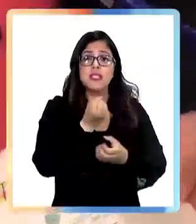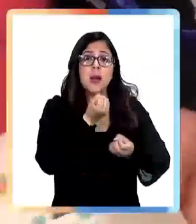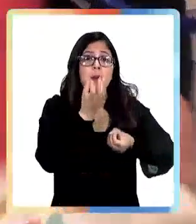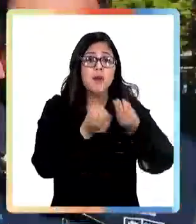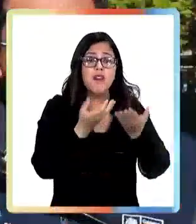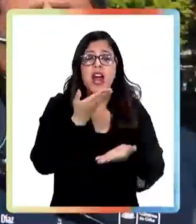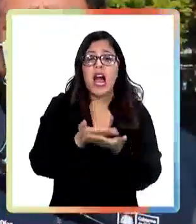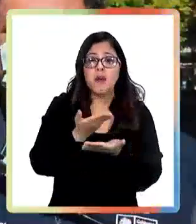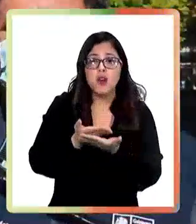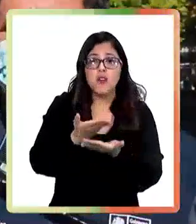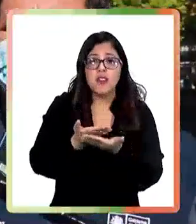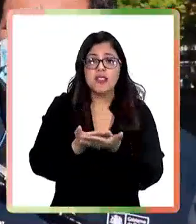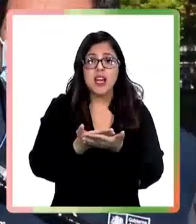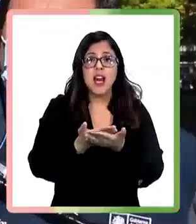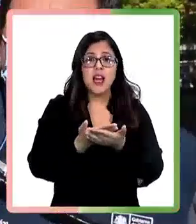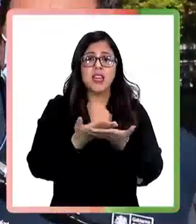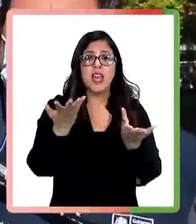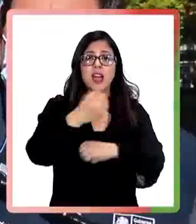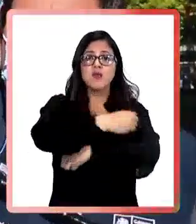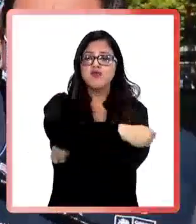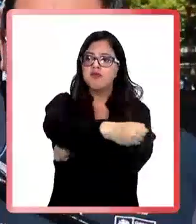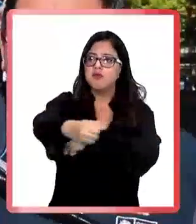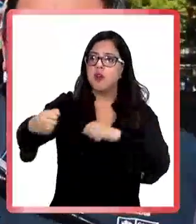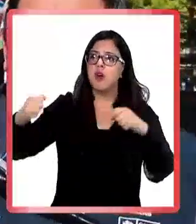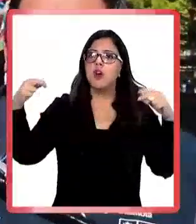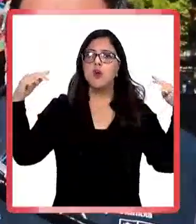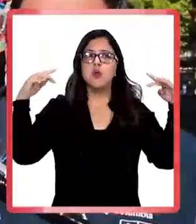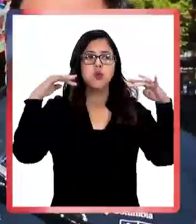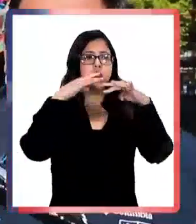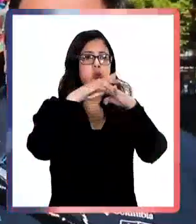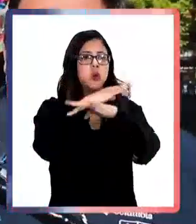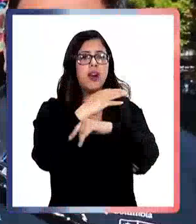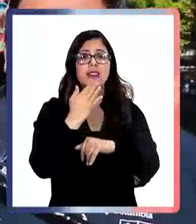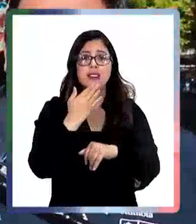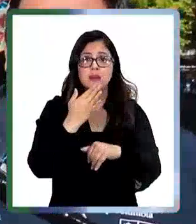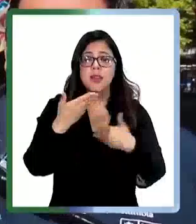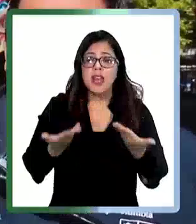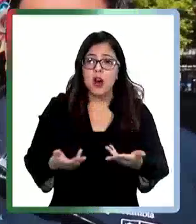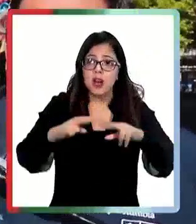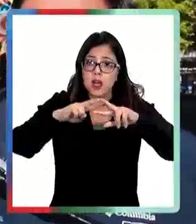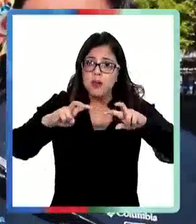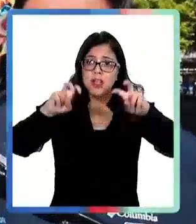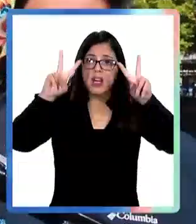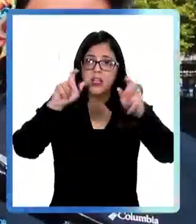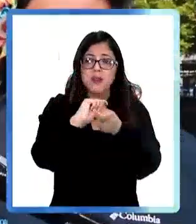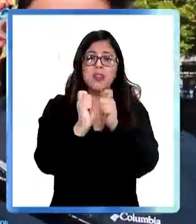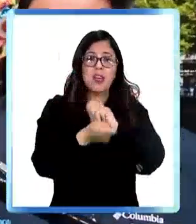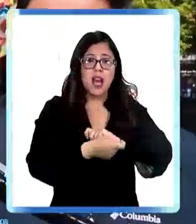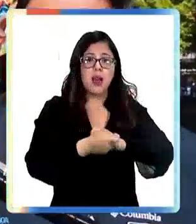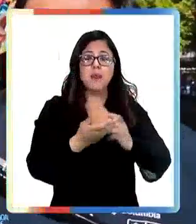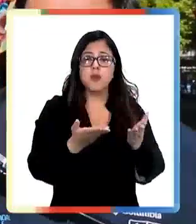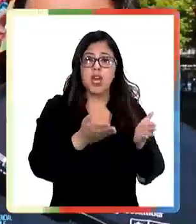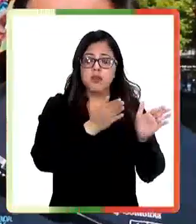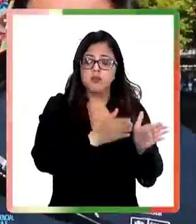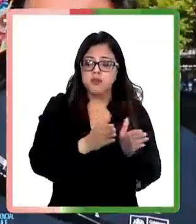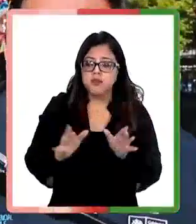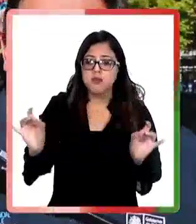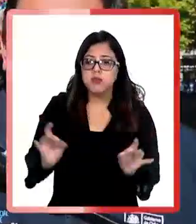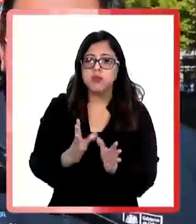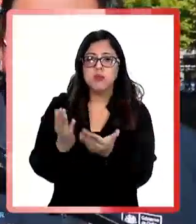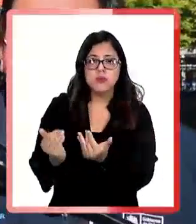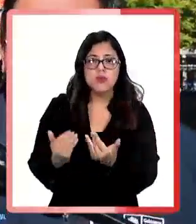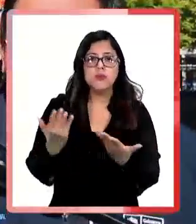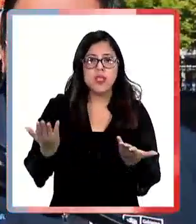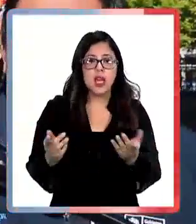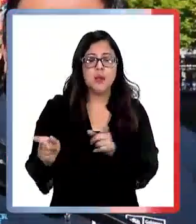es aprovechar los espacios ventilados. También se está estudiando cambios estructurales que pudiéramos necesitar